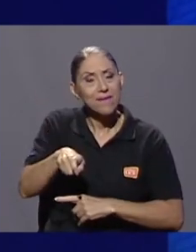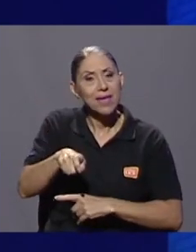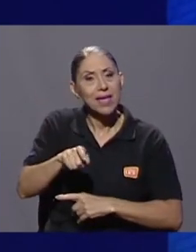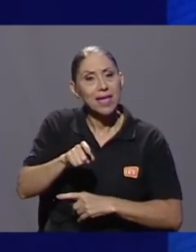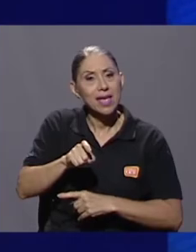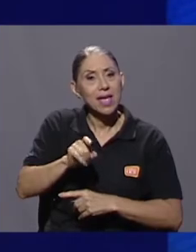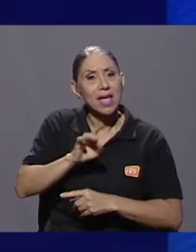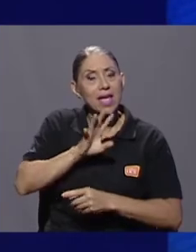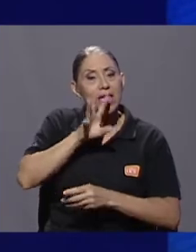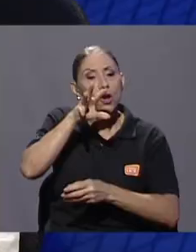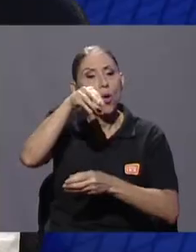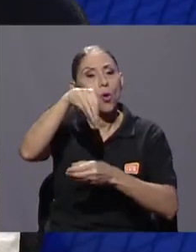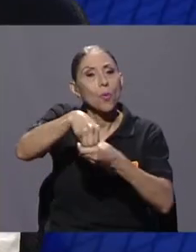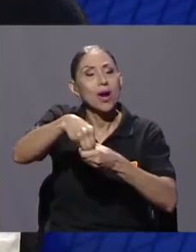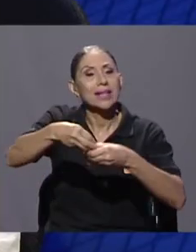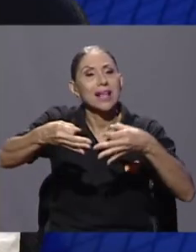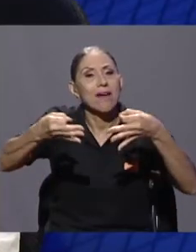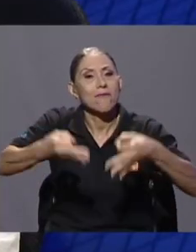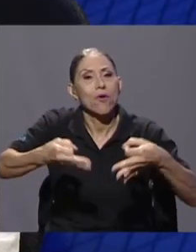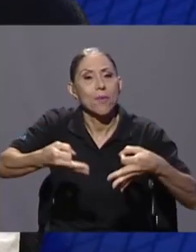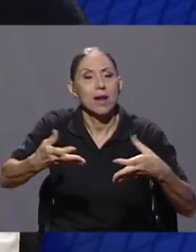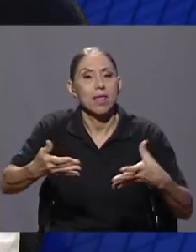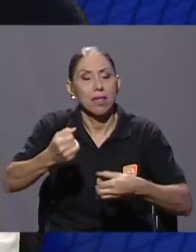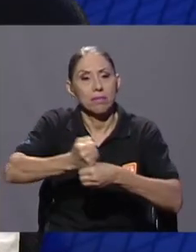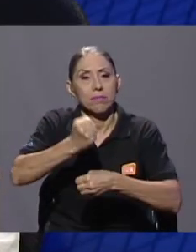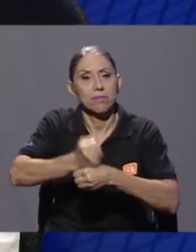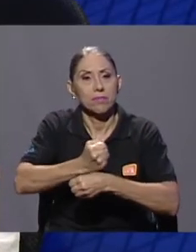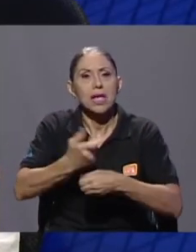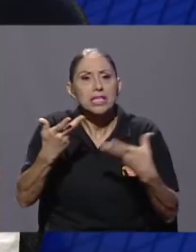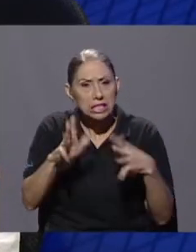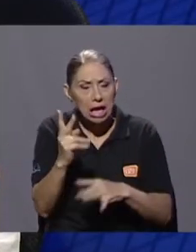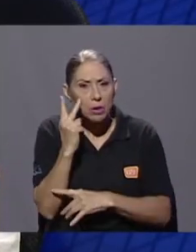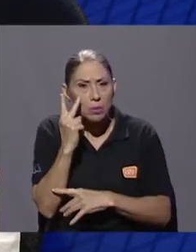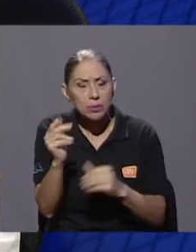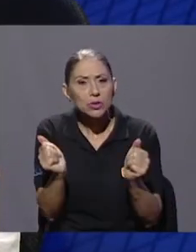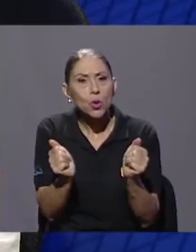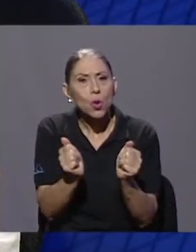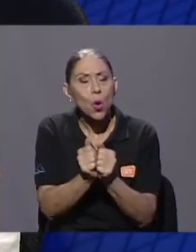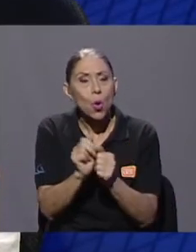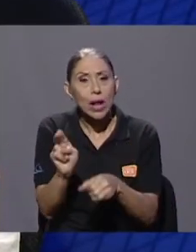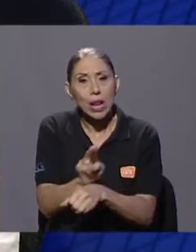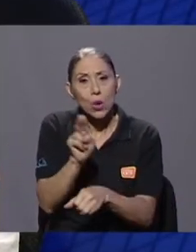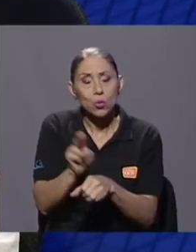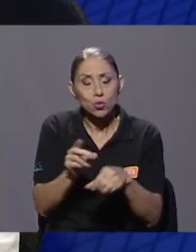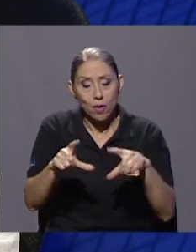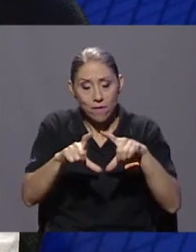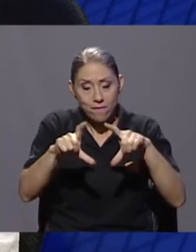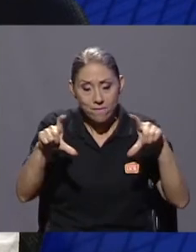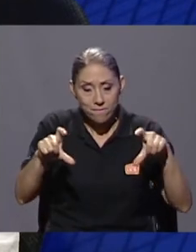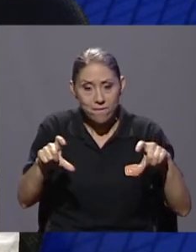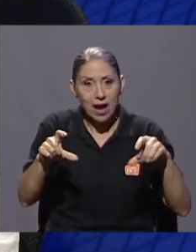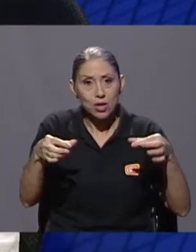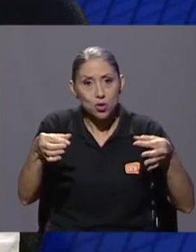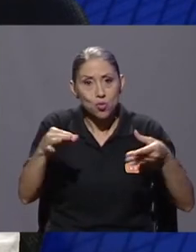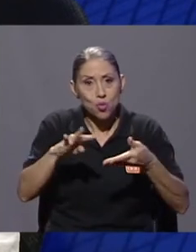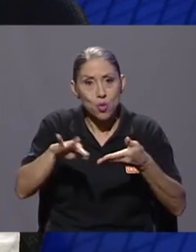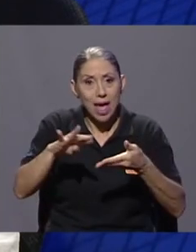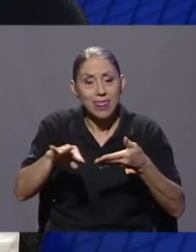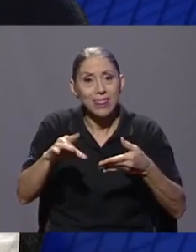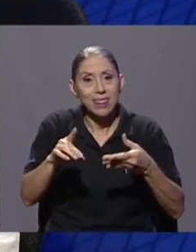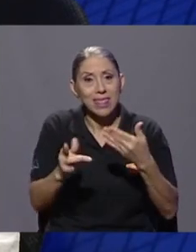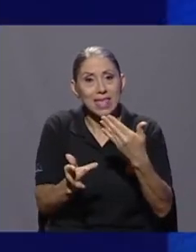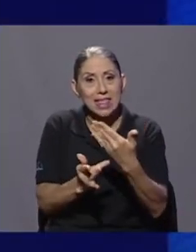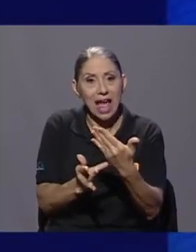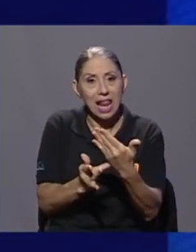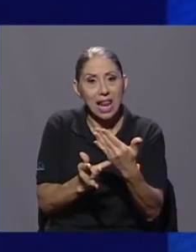a la formalidad, lo hemos visto ya con la implementación de la factura digital, con ciertos aspectos hacendarios,